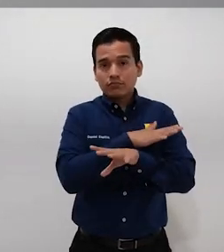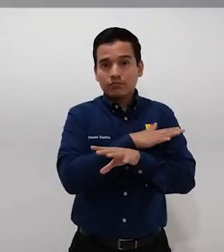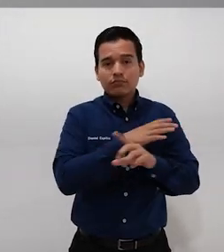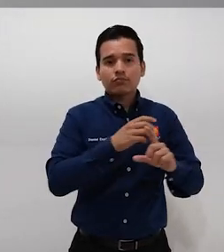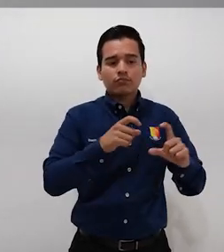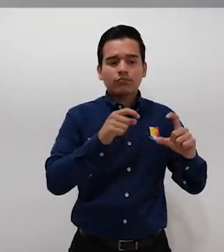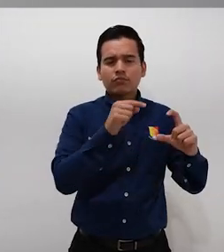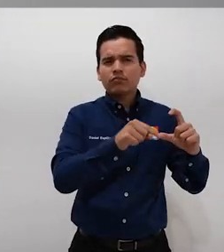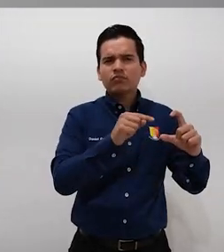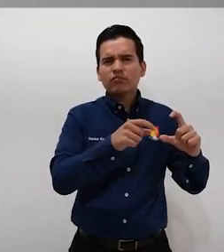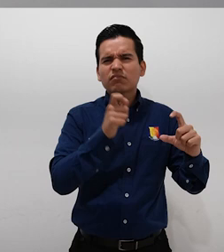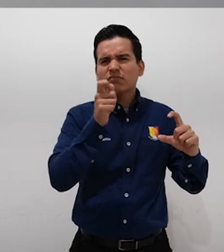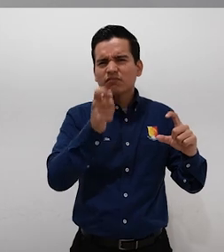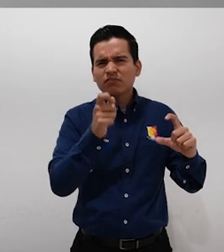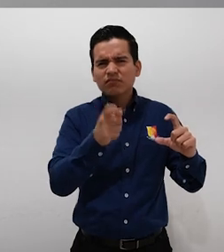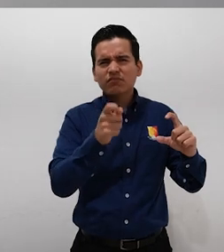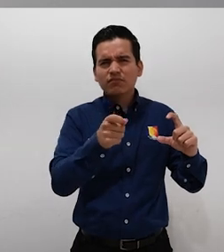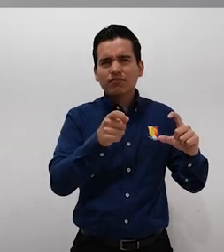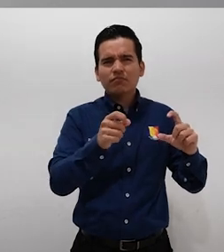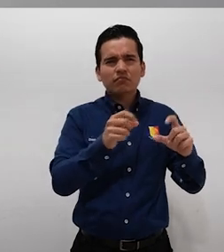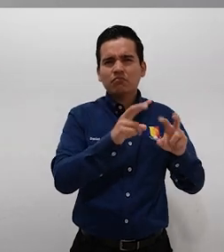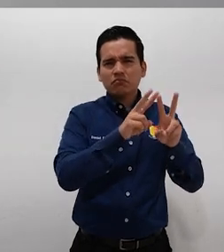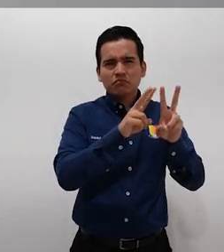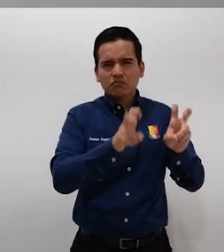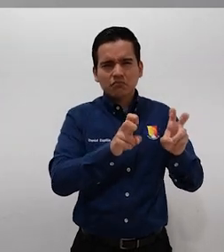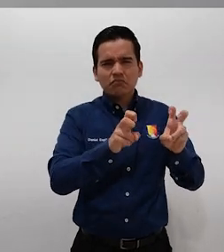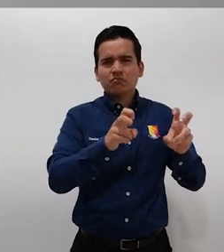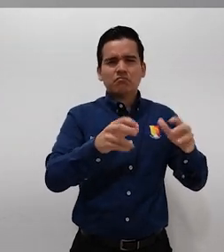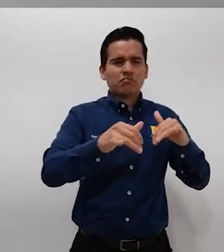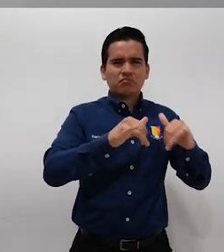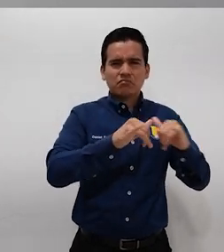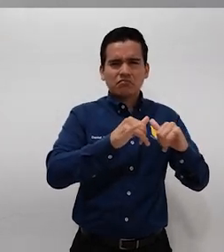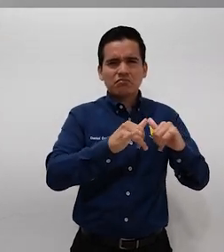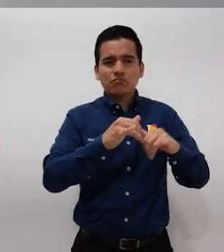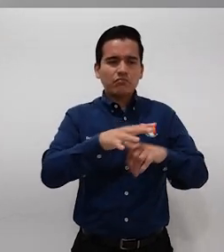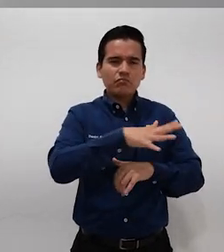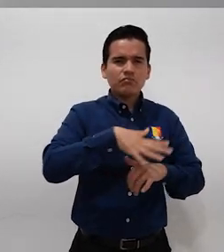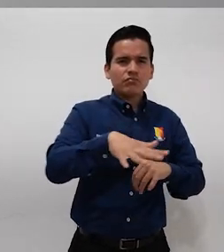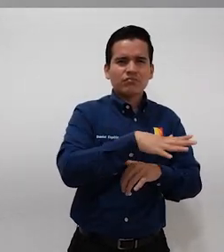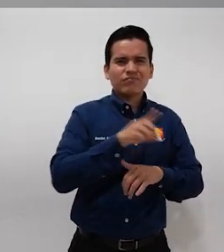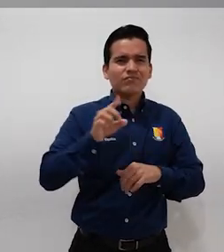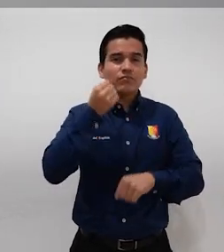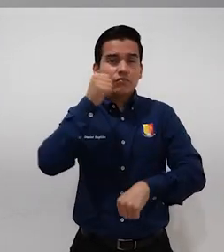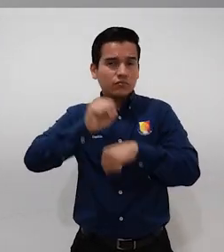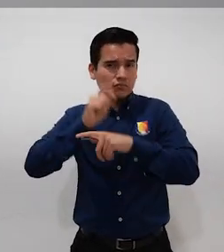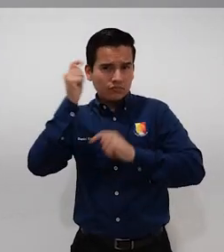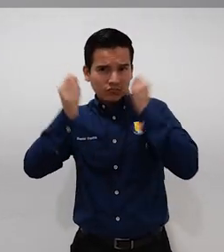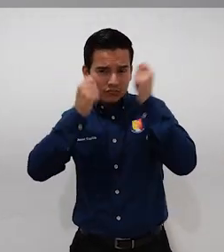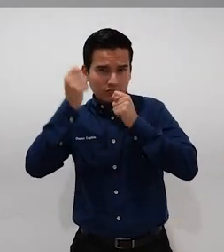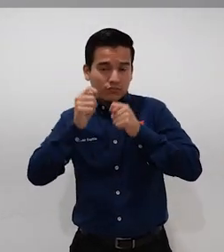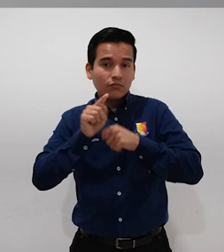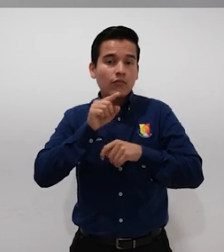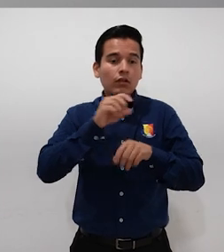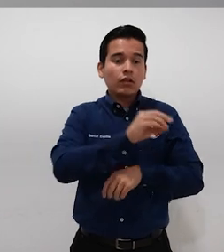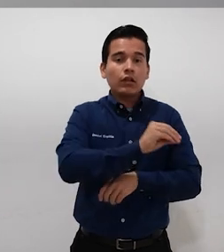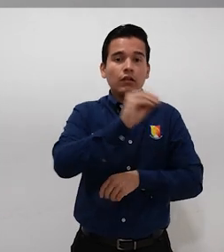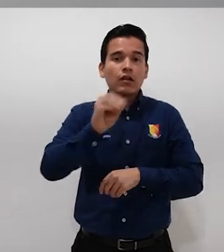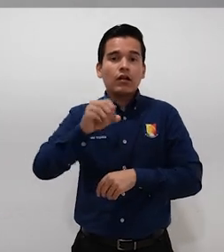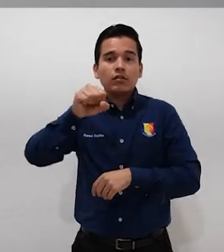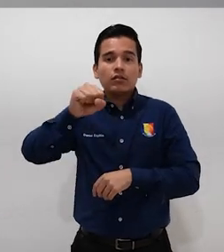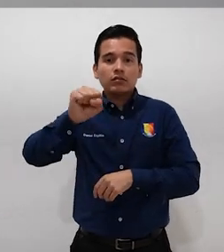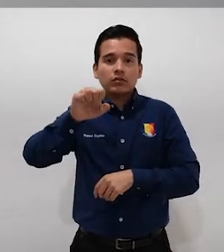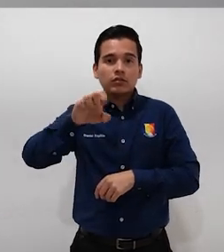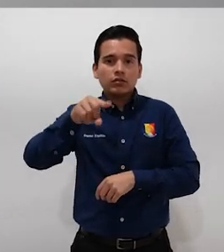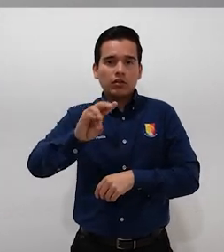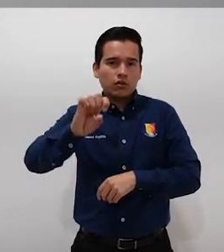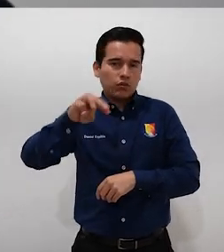en materia de sustentabilidad. Eran atribuciones de la propia Secretaría de Turismo, pasa a CEPUI. Entonces, lógicamente, hubo un